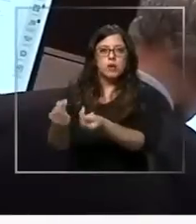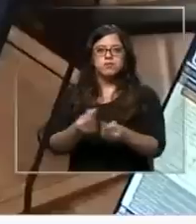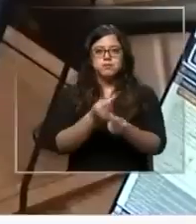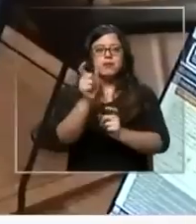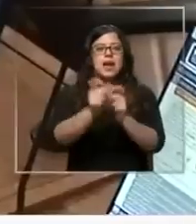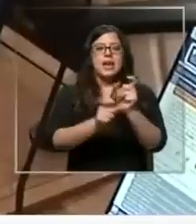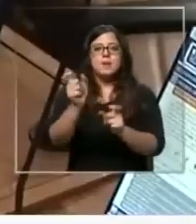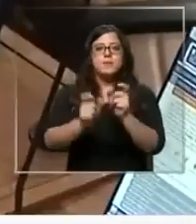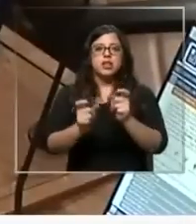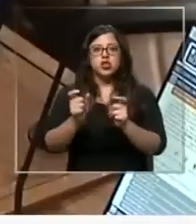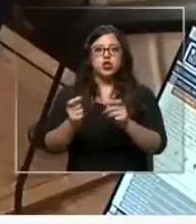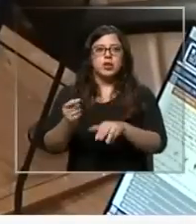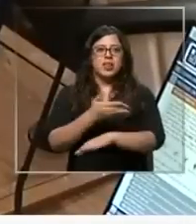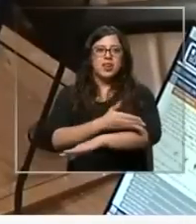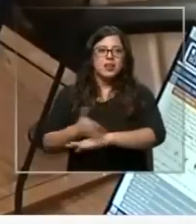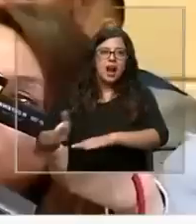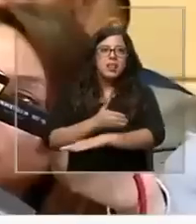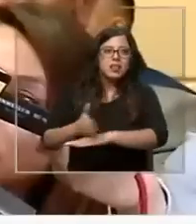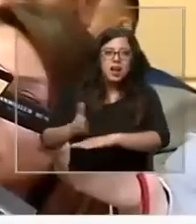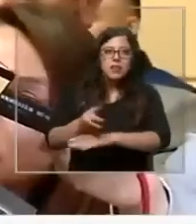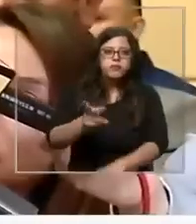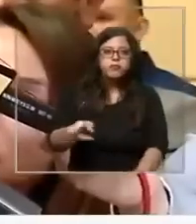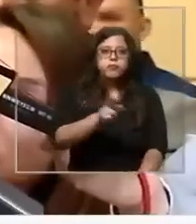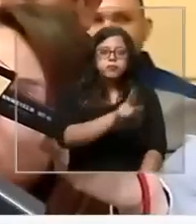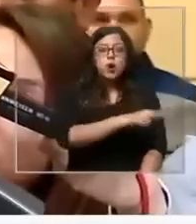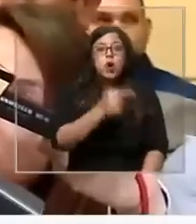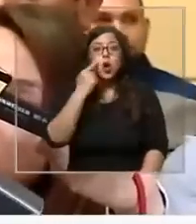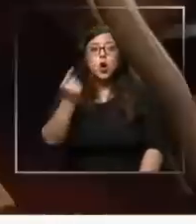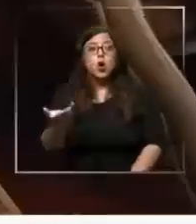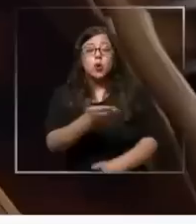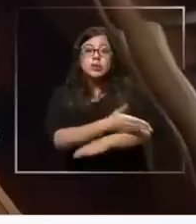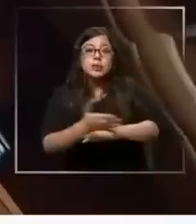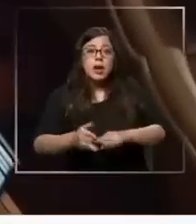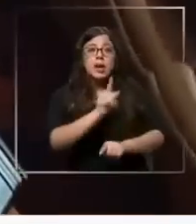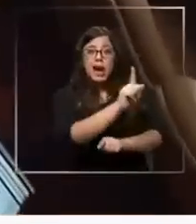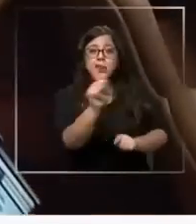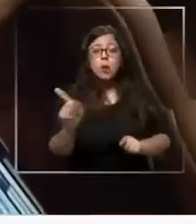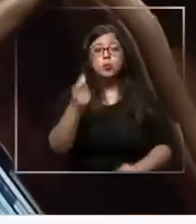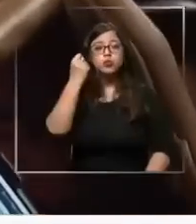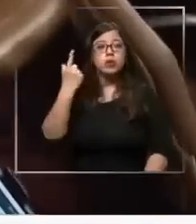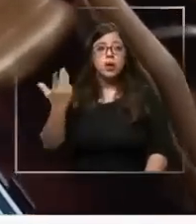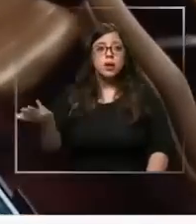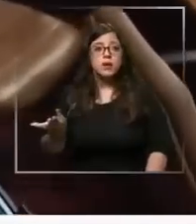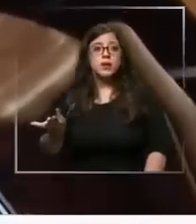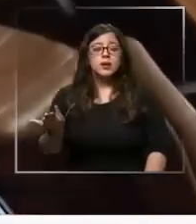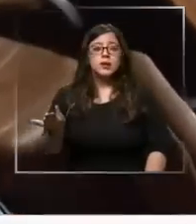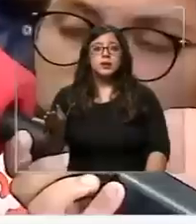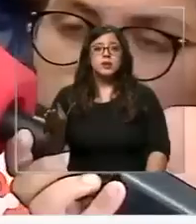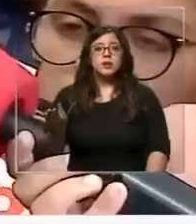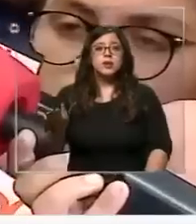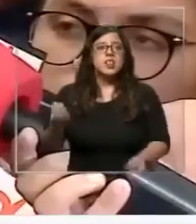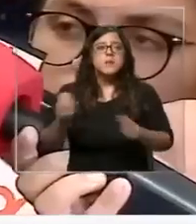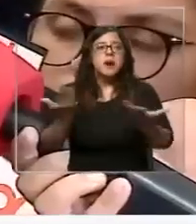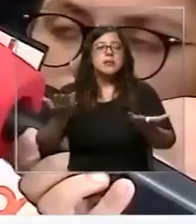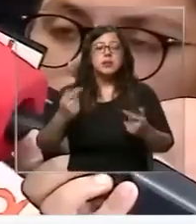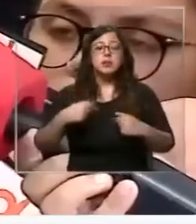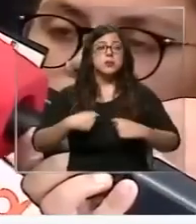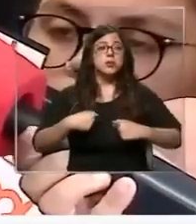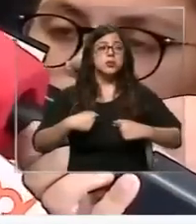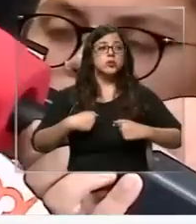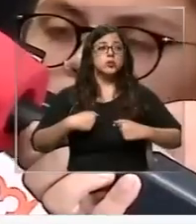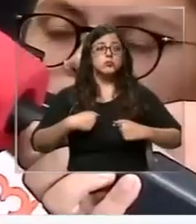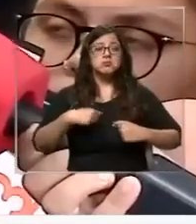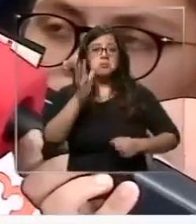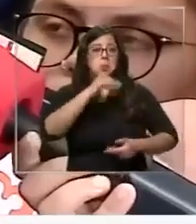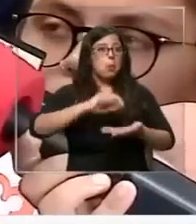aquellos que presenten retrasos reiterados. Los atrasos, bueno, cada uno sabrá a dónde le aprieta el zapato. Yo no tengo ningún